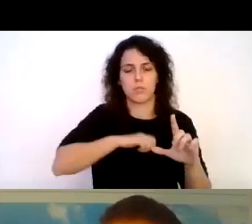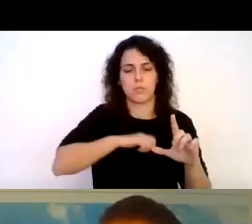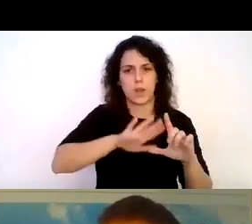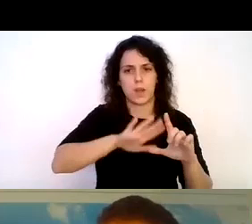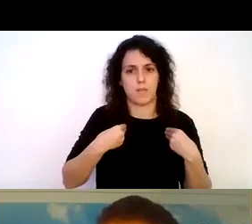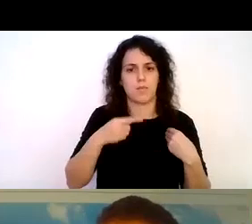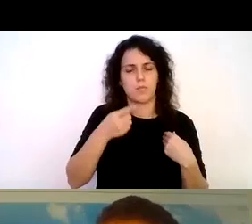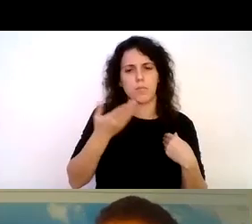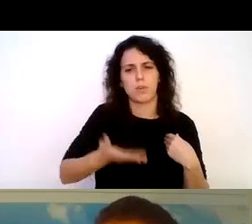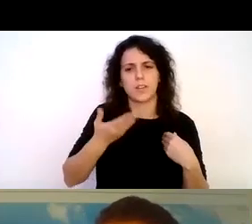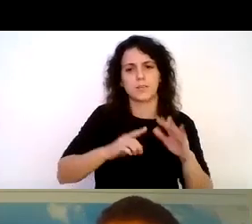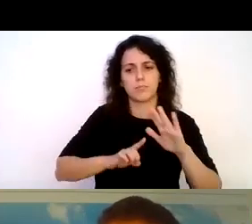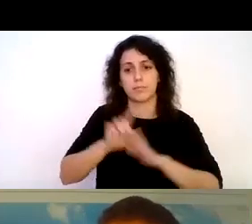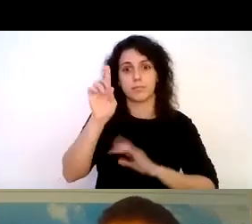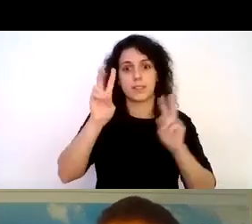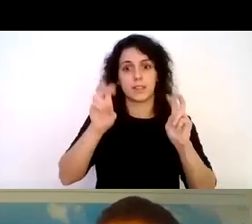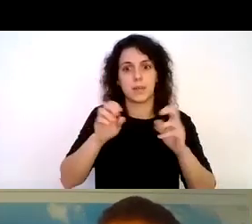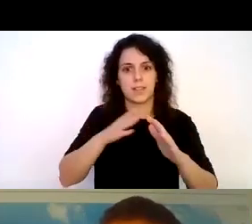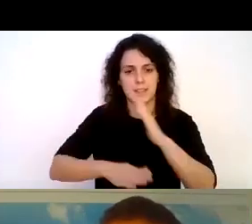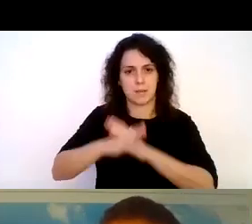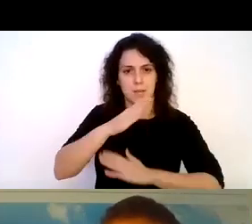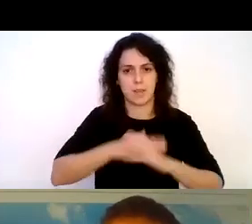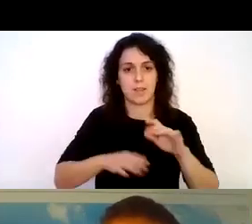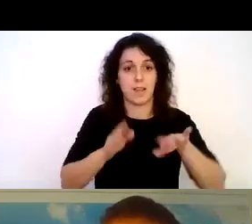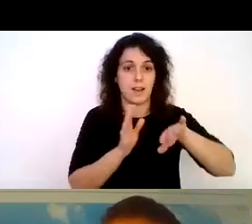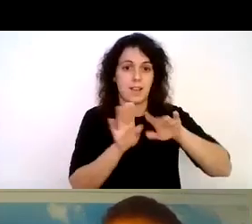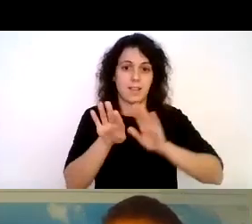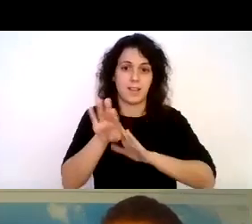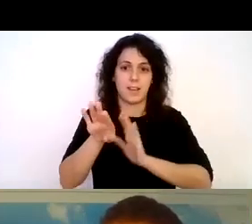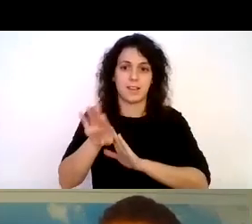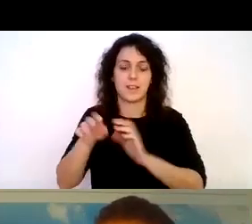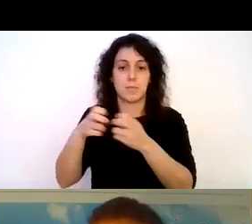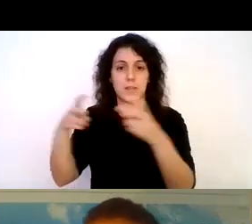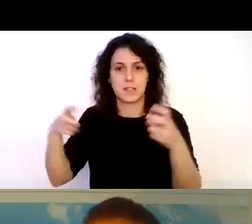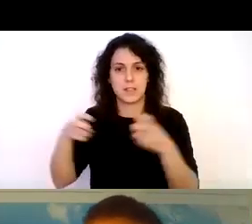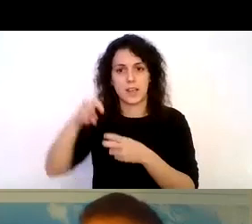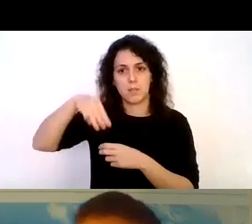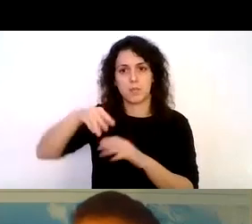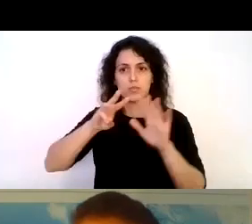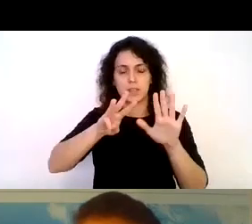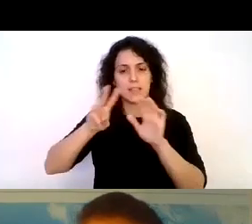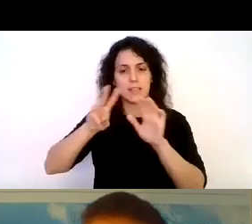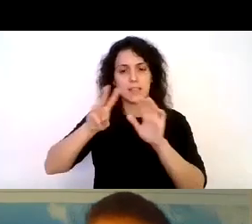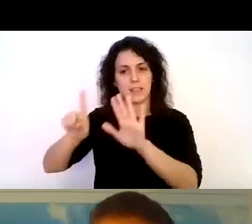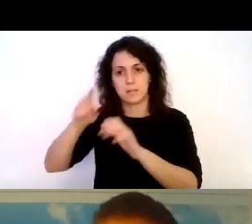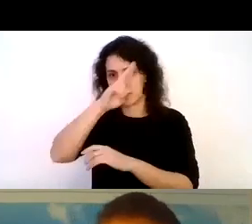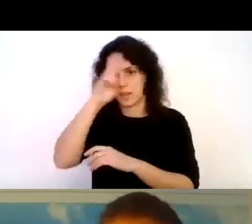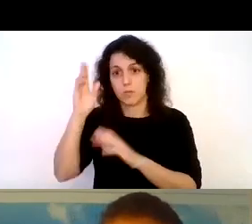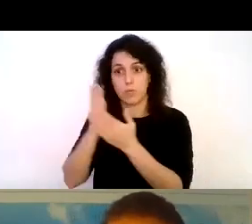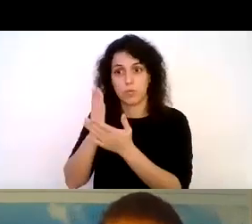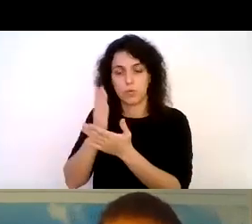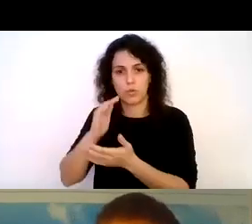desarrollo en el ámbito de la discapacidad a la derecha la piscina M86 de Madrid también durante un curso de capacitación